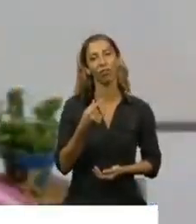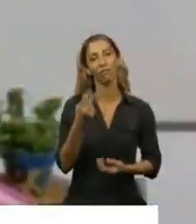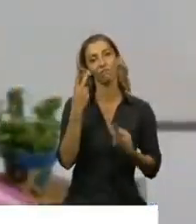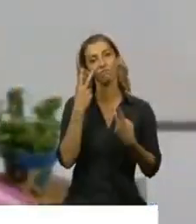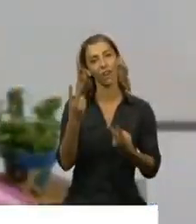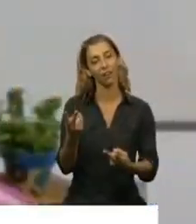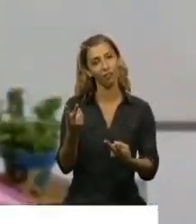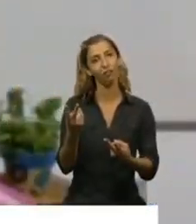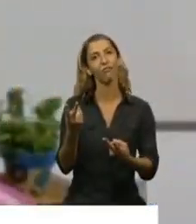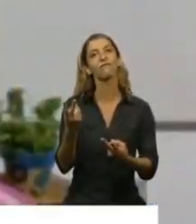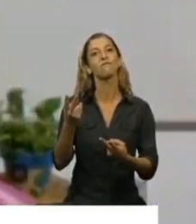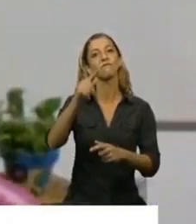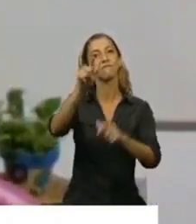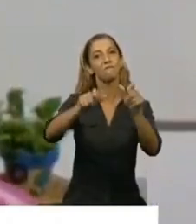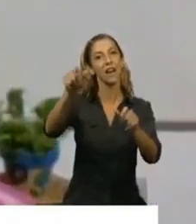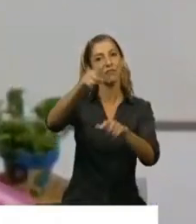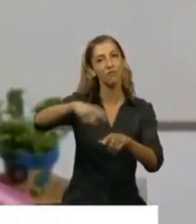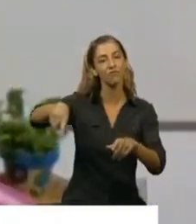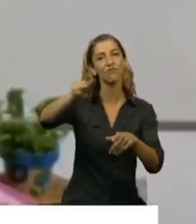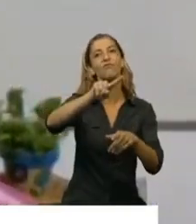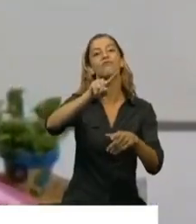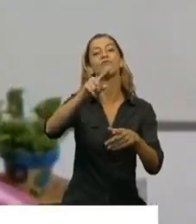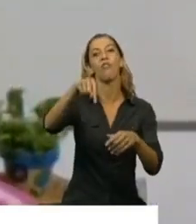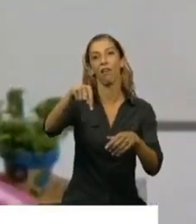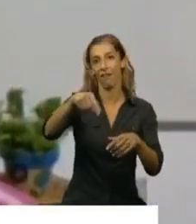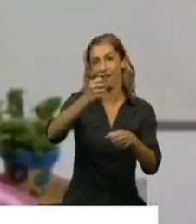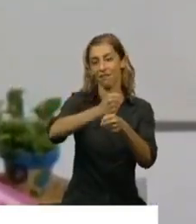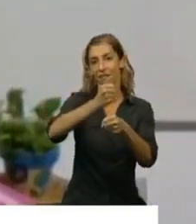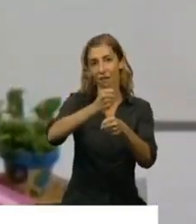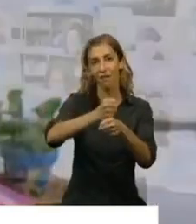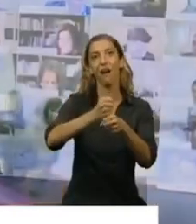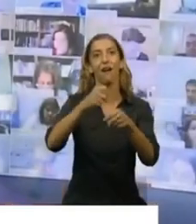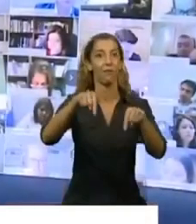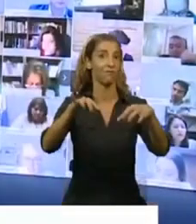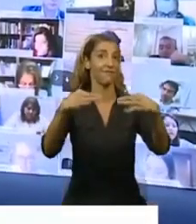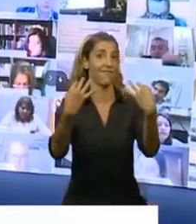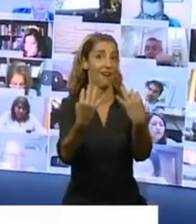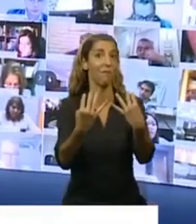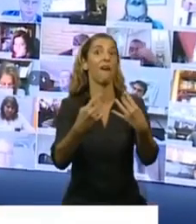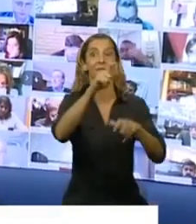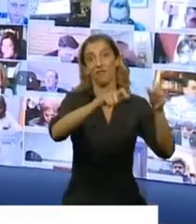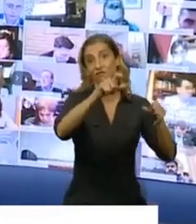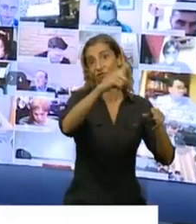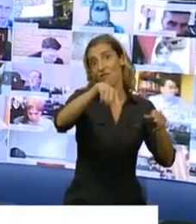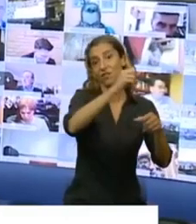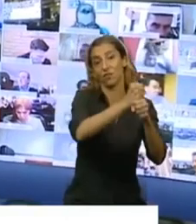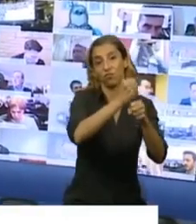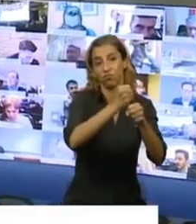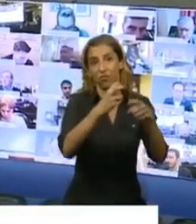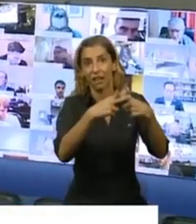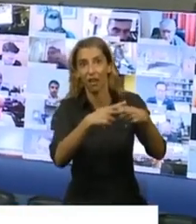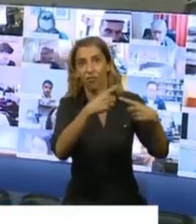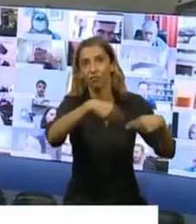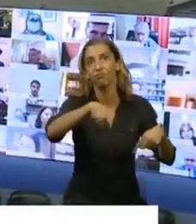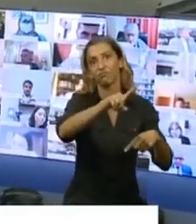a todos los trabajadores de la Cámara de Diputados que hicieron posible que hoy estemos manejando estas herramientas.